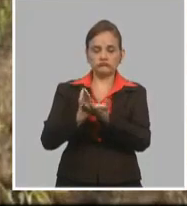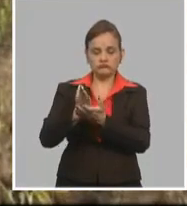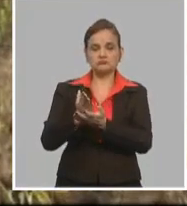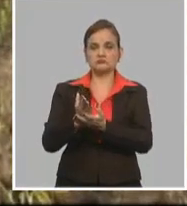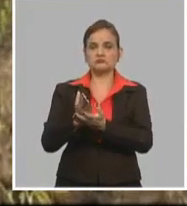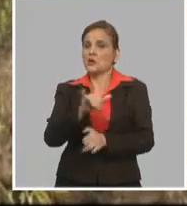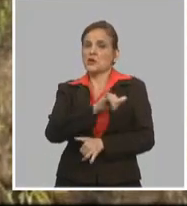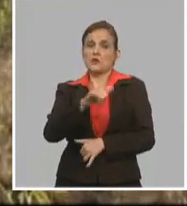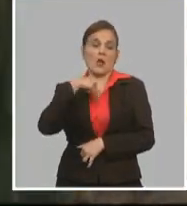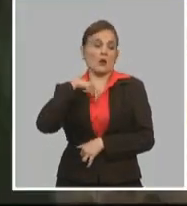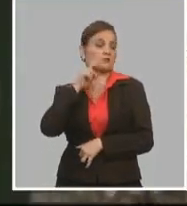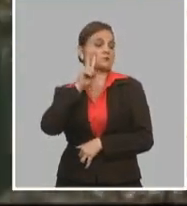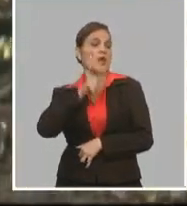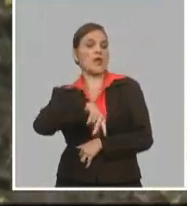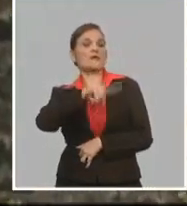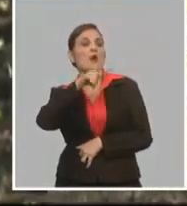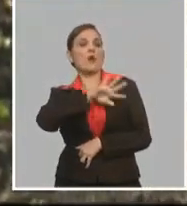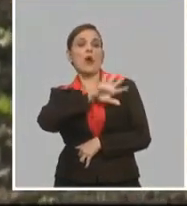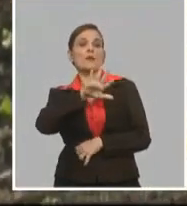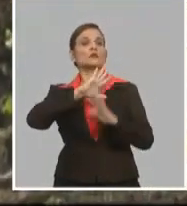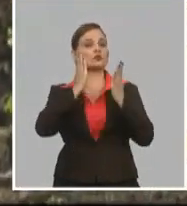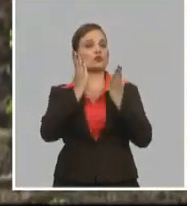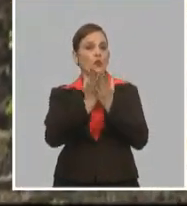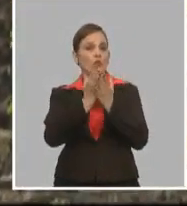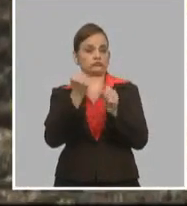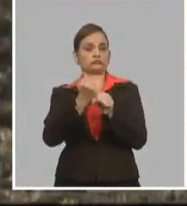hacemos una evaluación hoy, en las circunstancias de hoy,